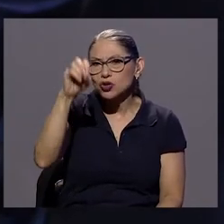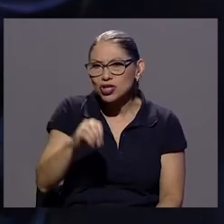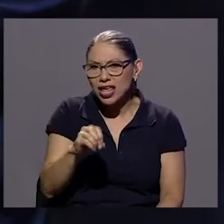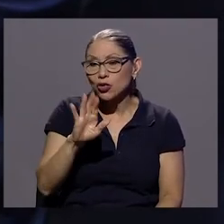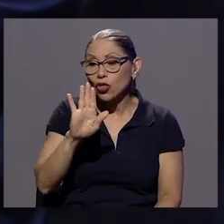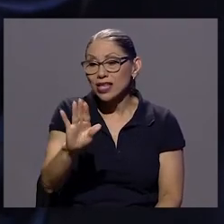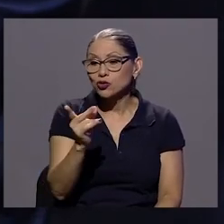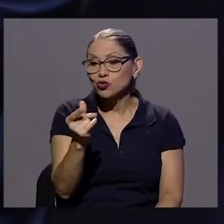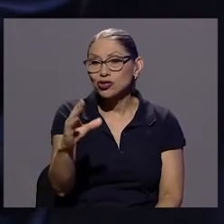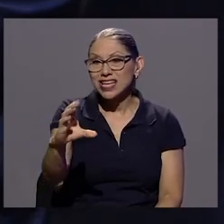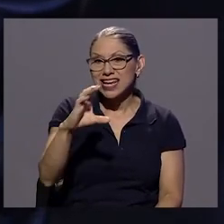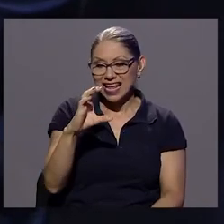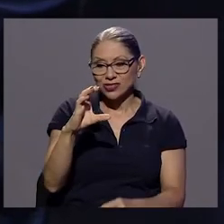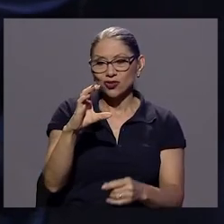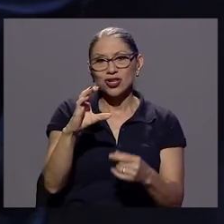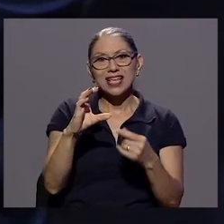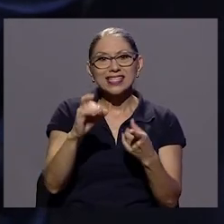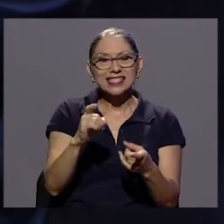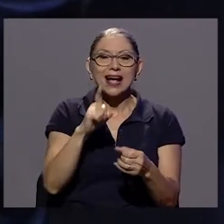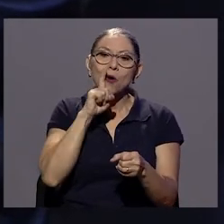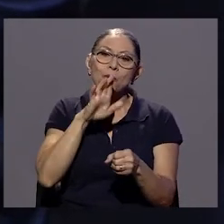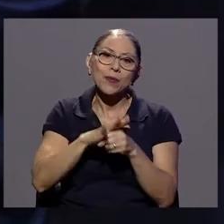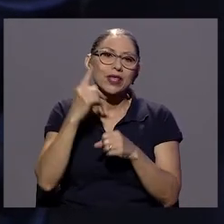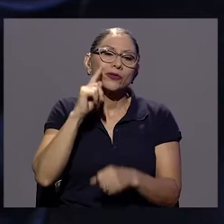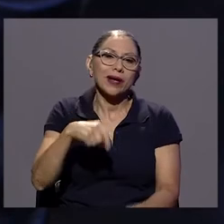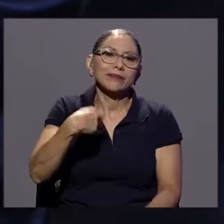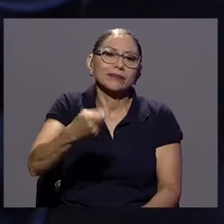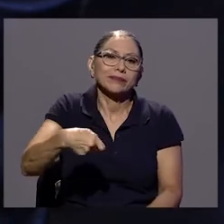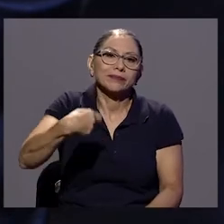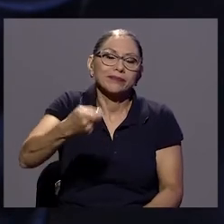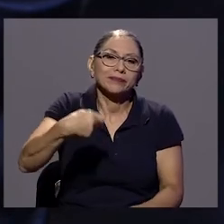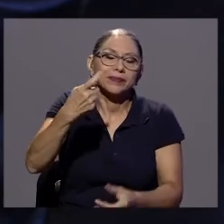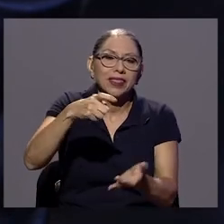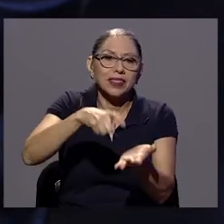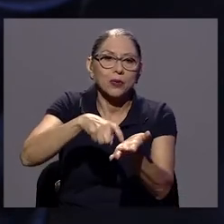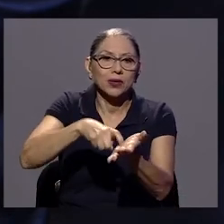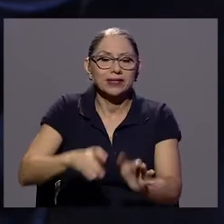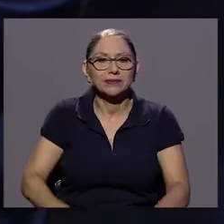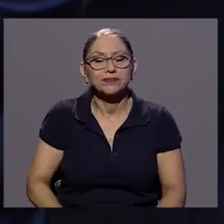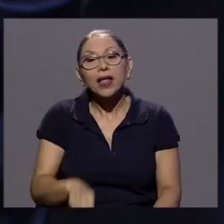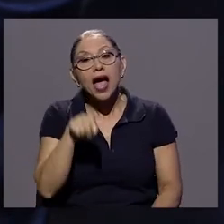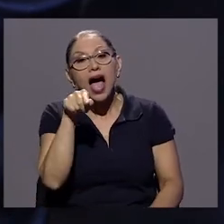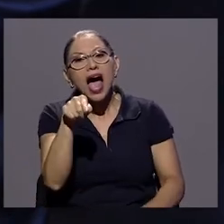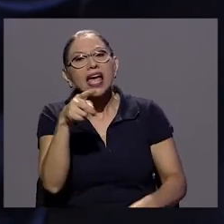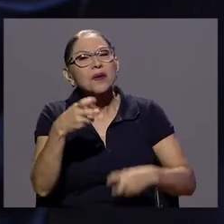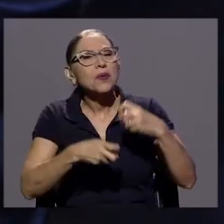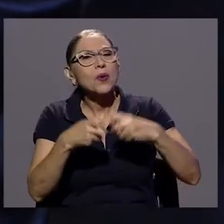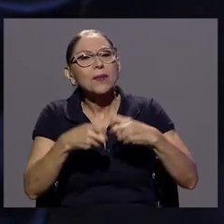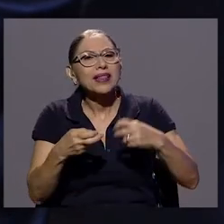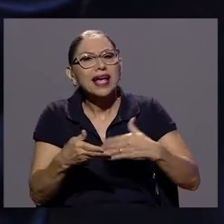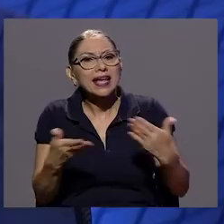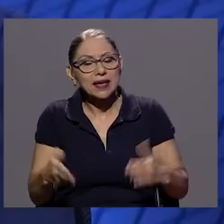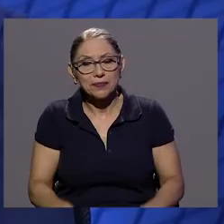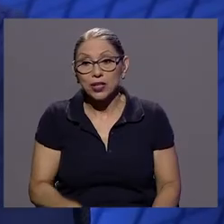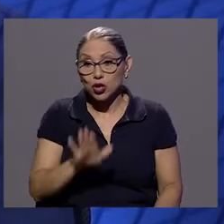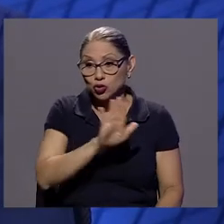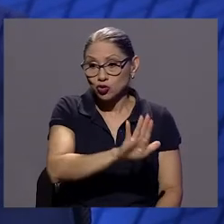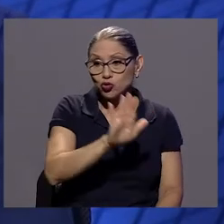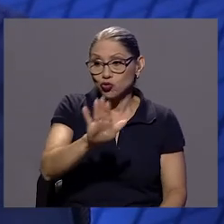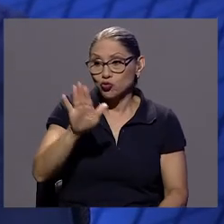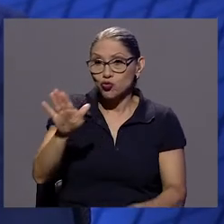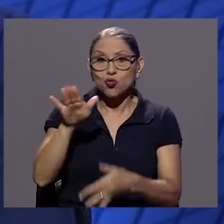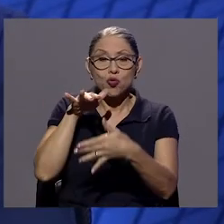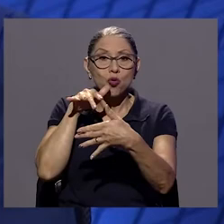de sus ingresos. La problemática aquí está muy asociada al hecho de que su formación